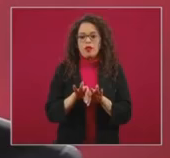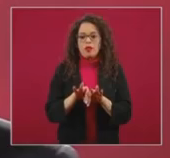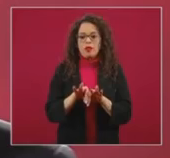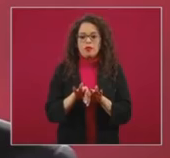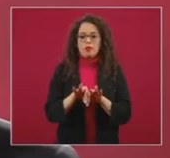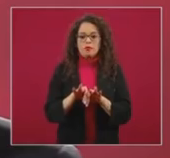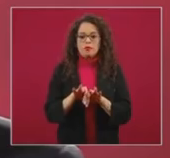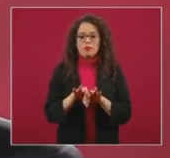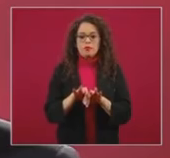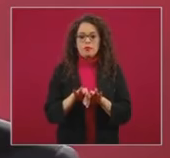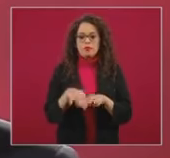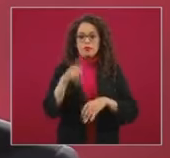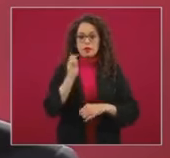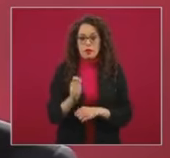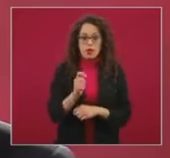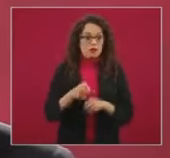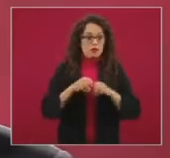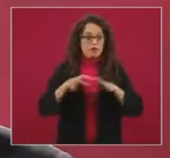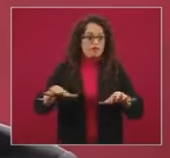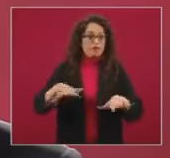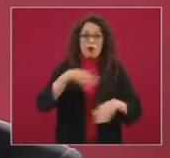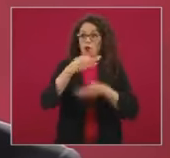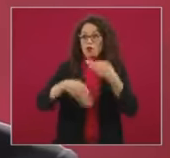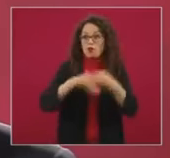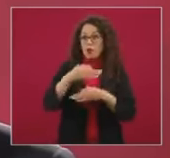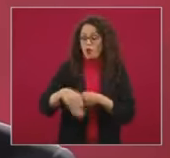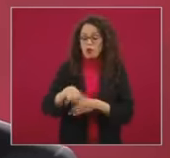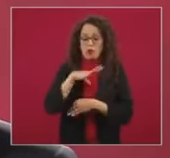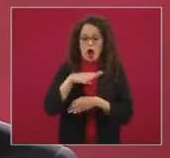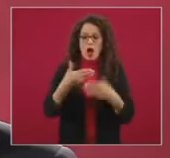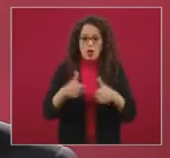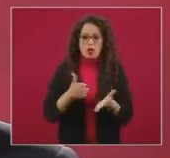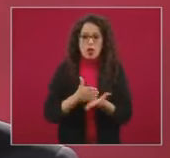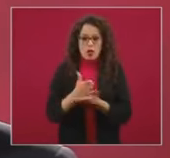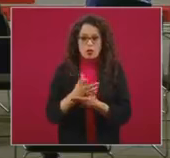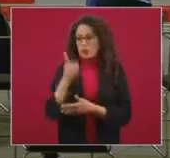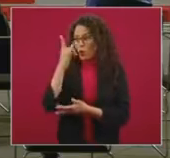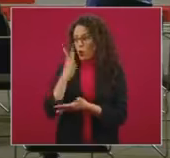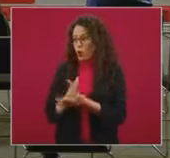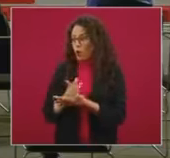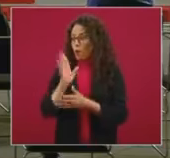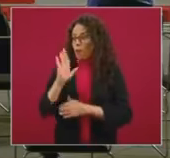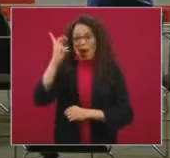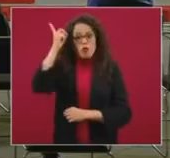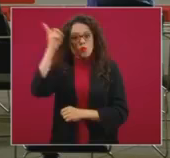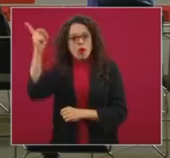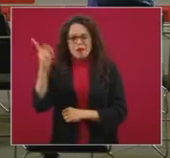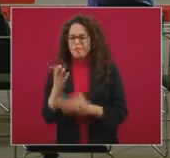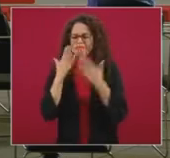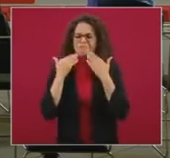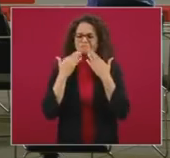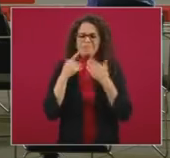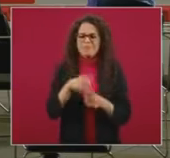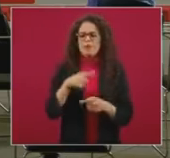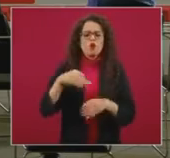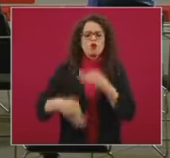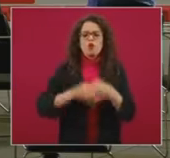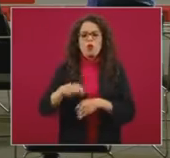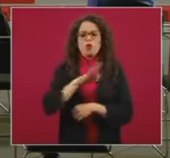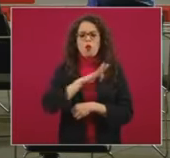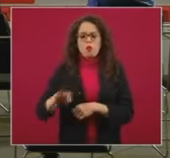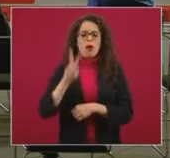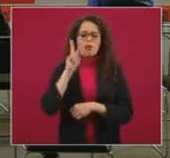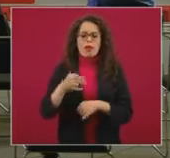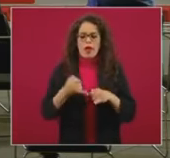no es propiedad de nadie en particular, todas y todos debemos tener acceso para un uso responsable y productivo de esta información,